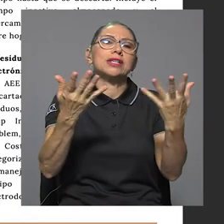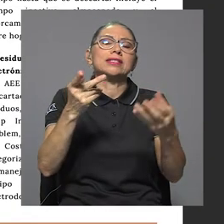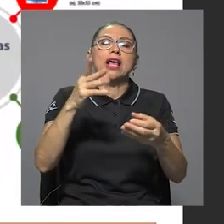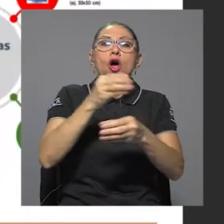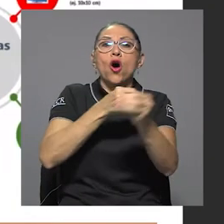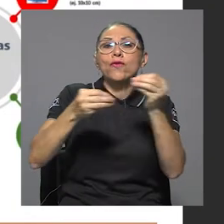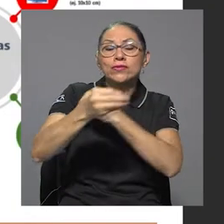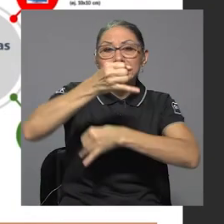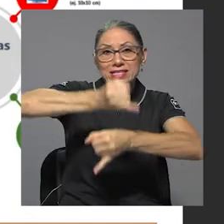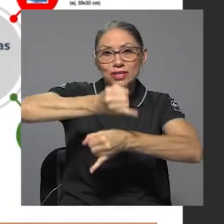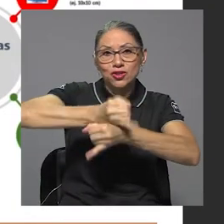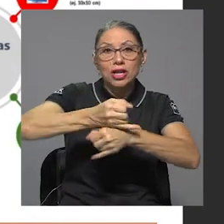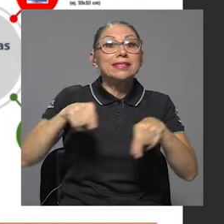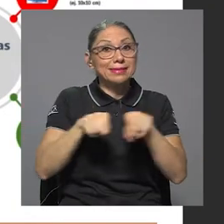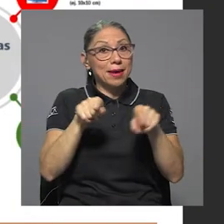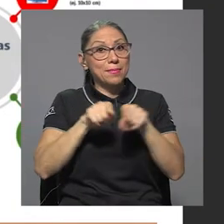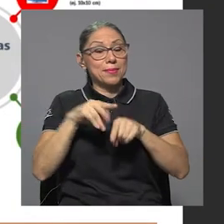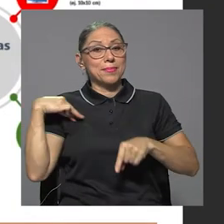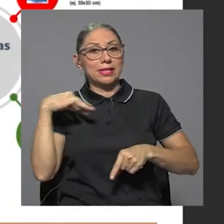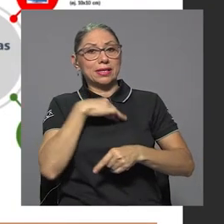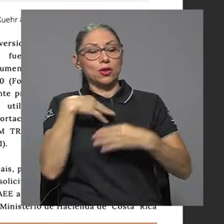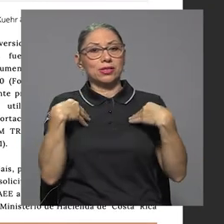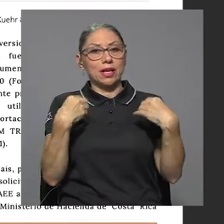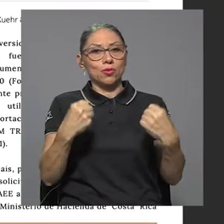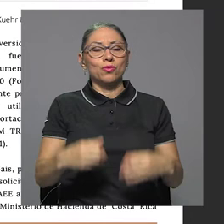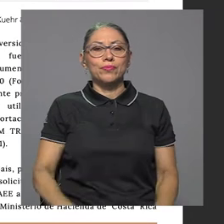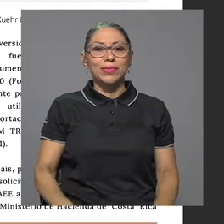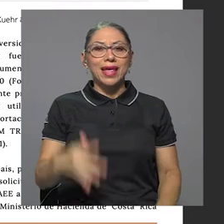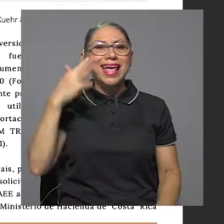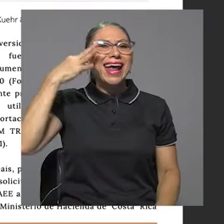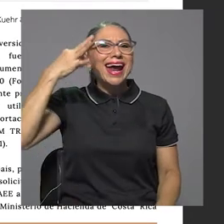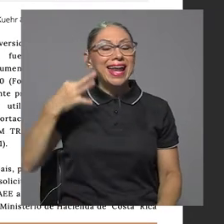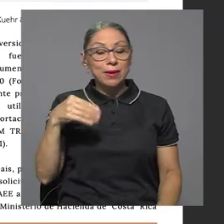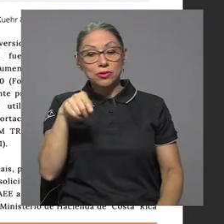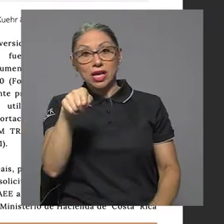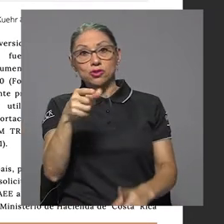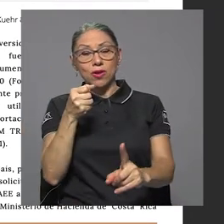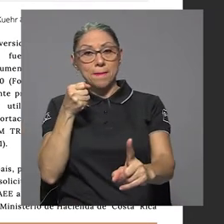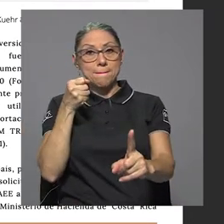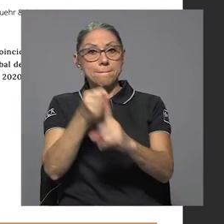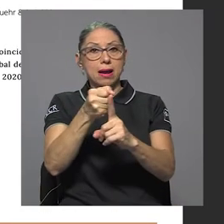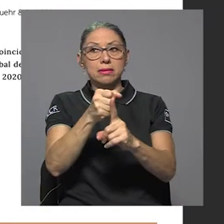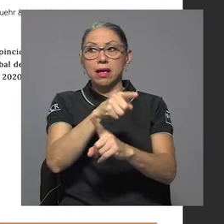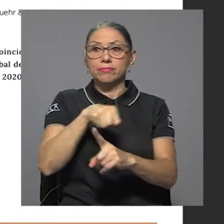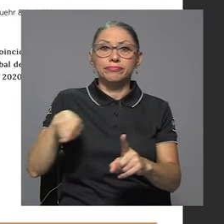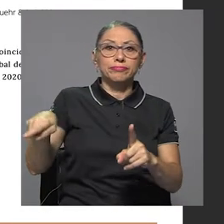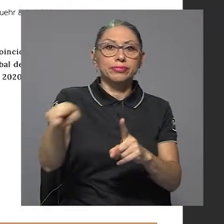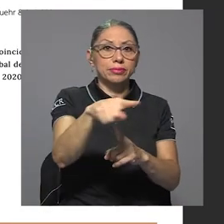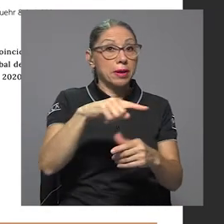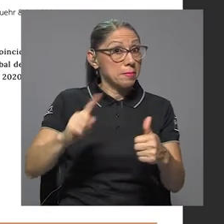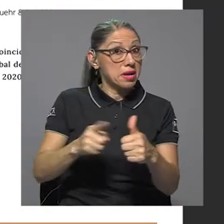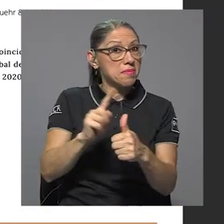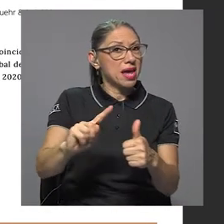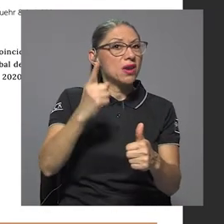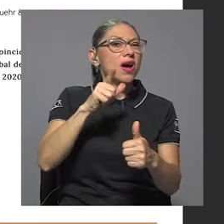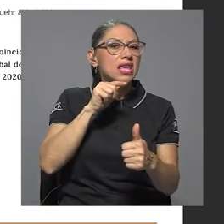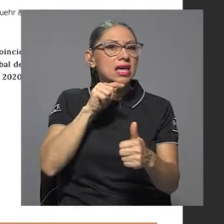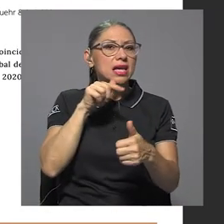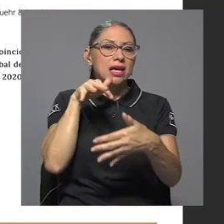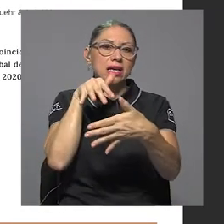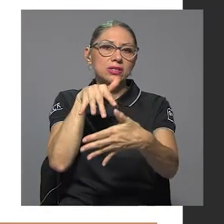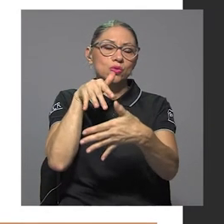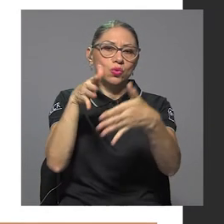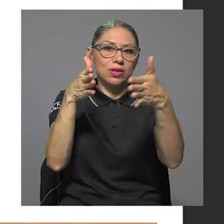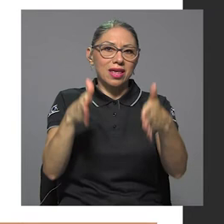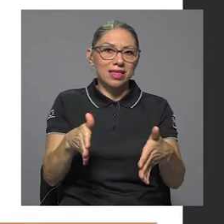incluido el Ministerio de Salud. Creemos que va a impactar mucho, sobre todo en la población estudiantil primero, que es quien en